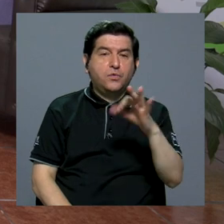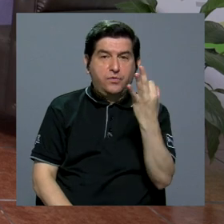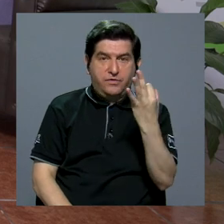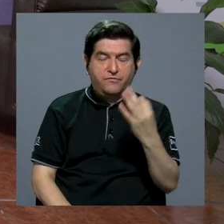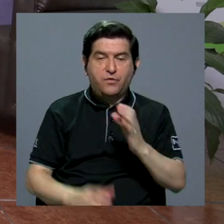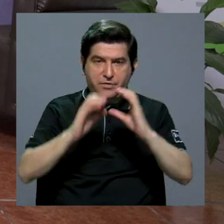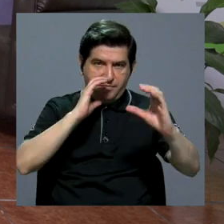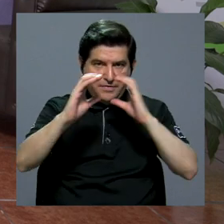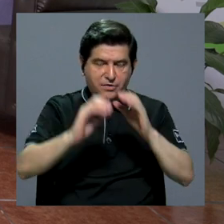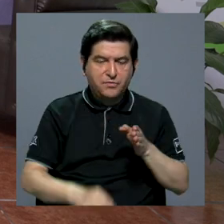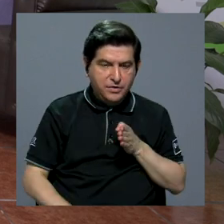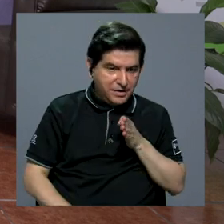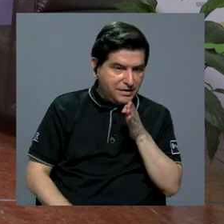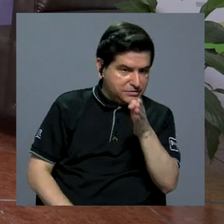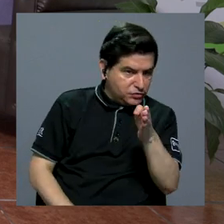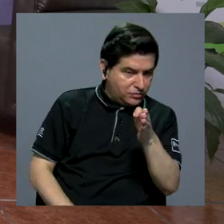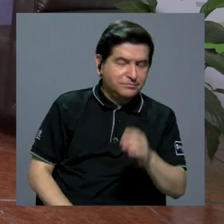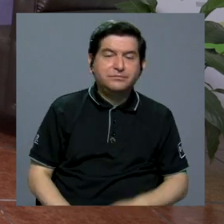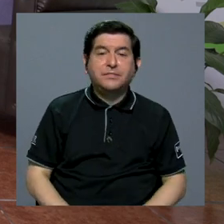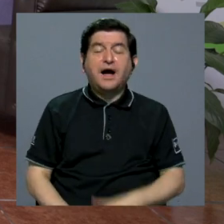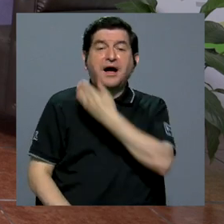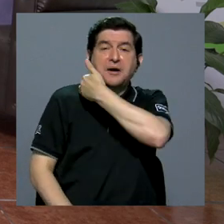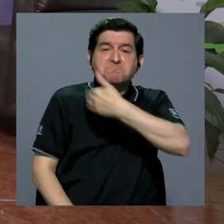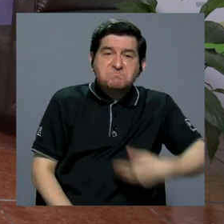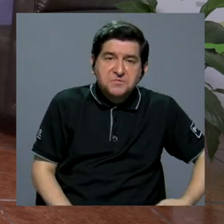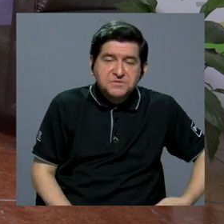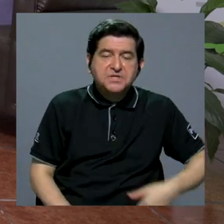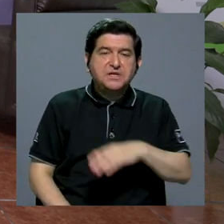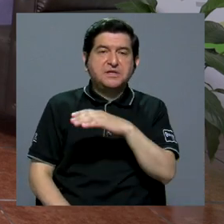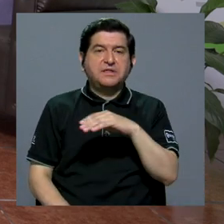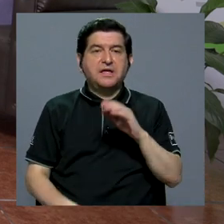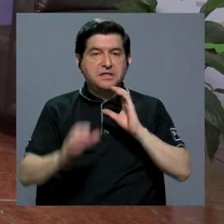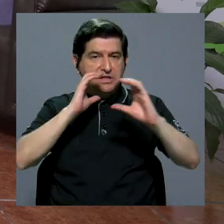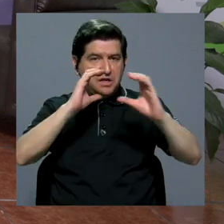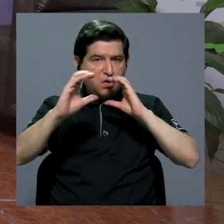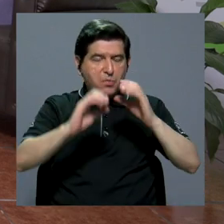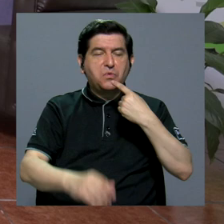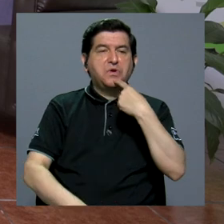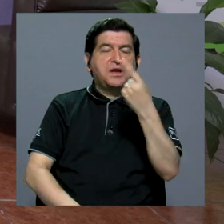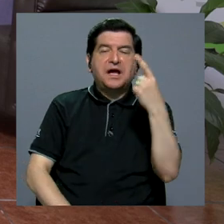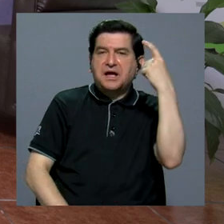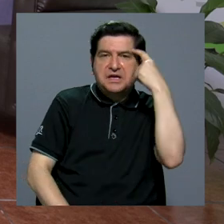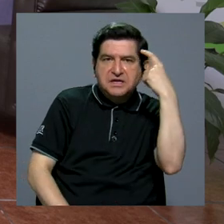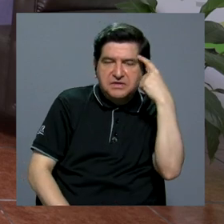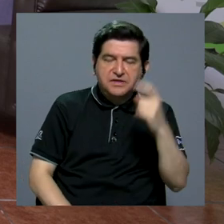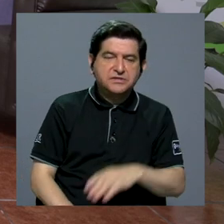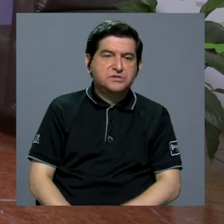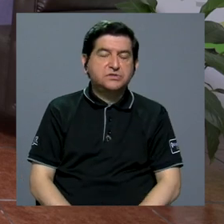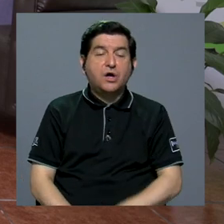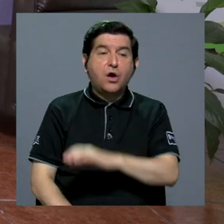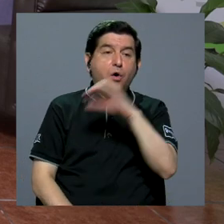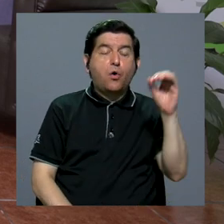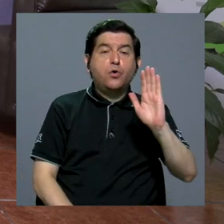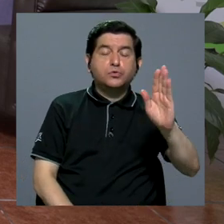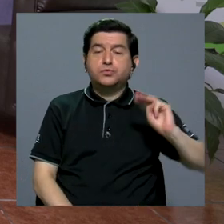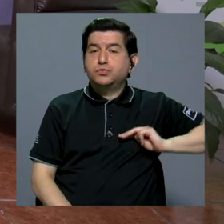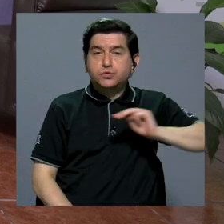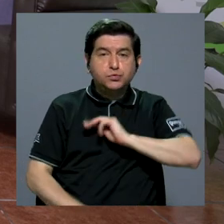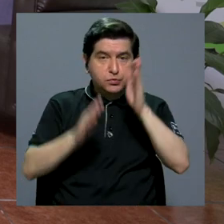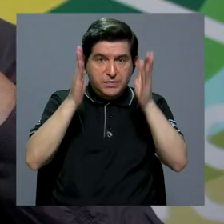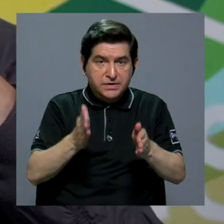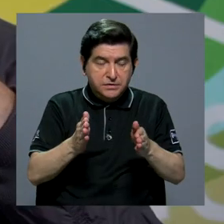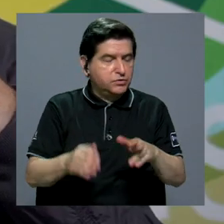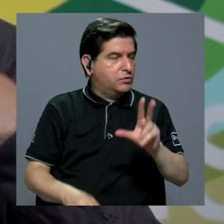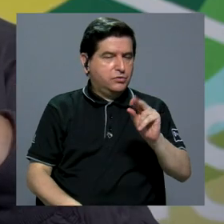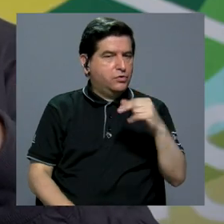proceso de comunicación, no es solamente, digamos, que el señor presidente debe comunicar y decir lo que piensa o su gabinete, sino